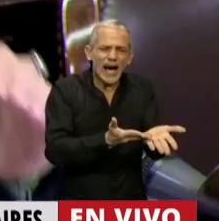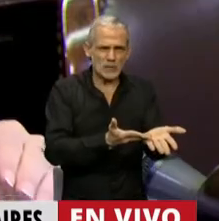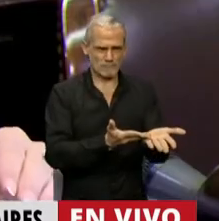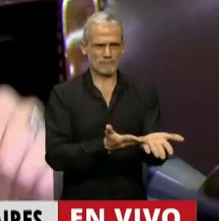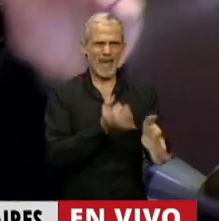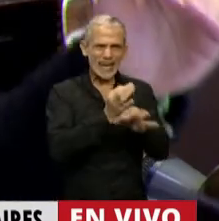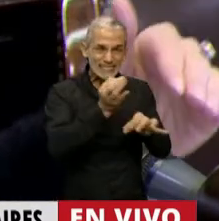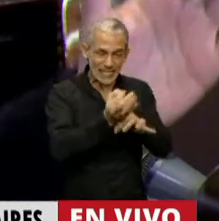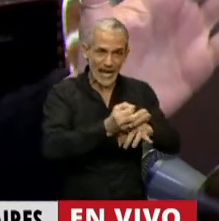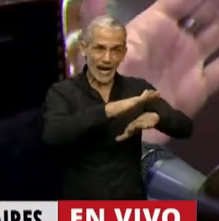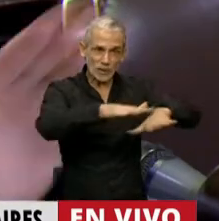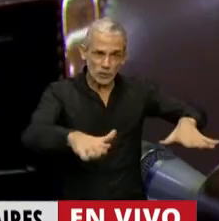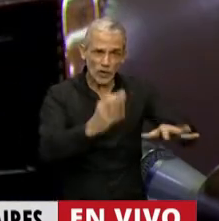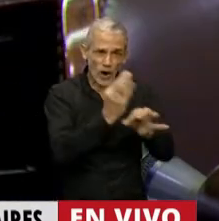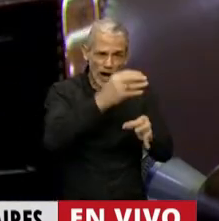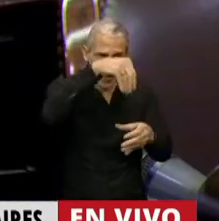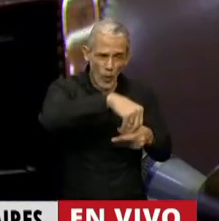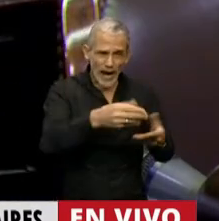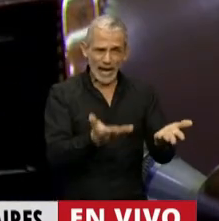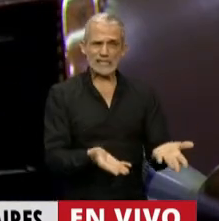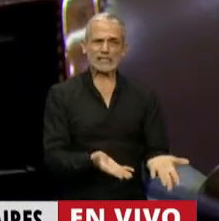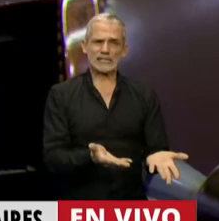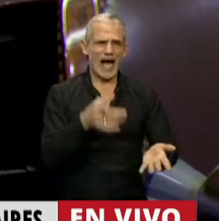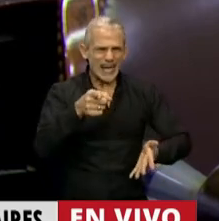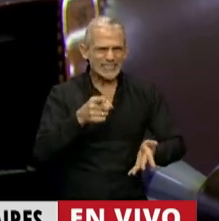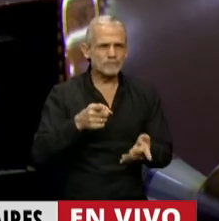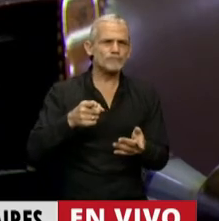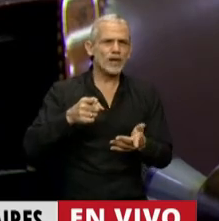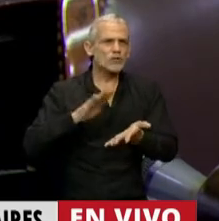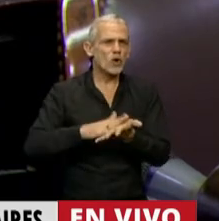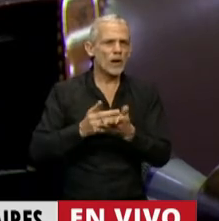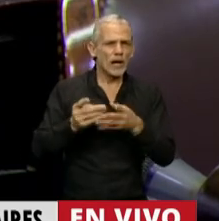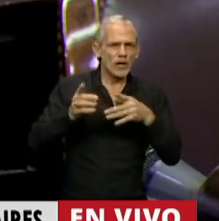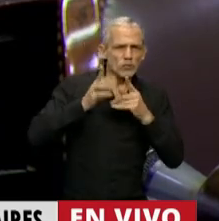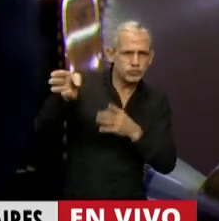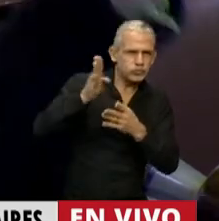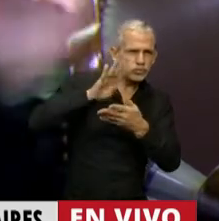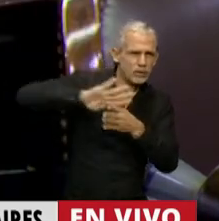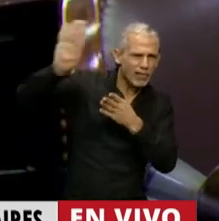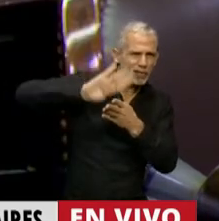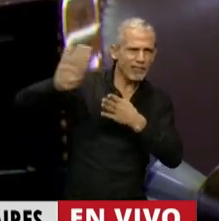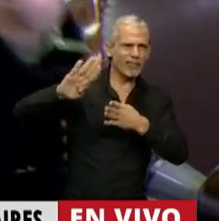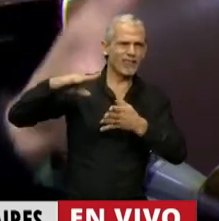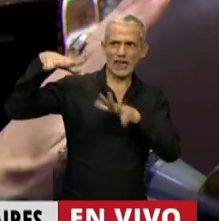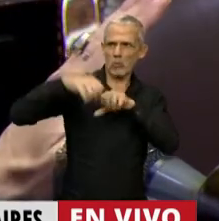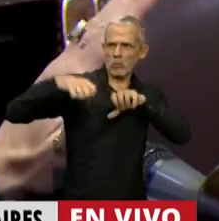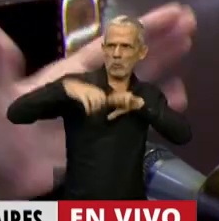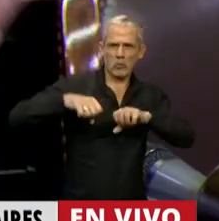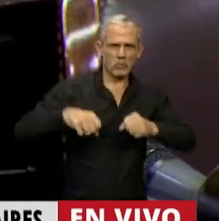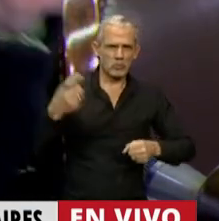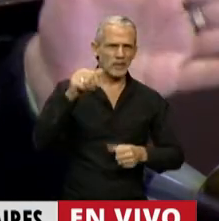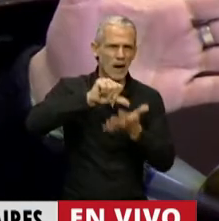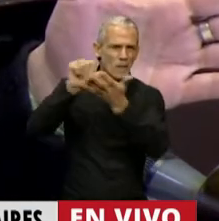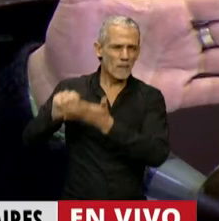Es enseñar, ¿no? Ahora, de acciones concretas para combatir al imperialismo, que hace de todo,